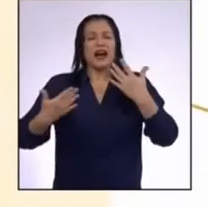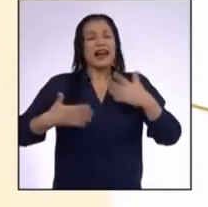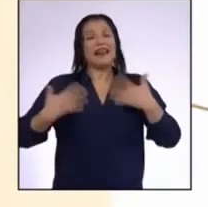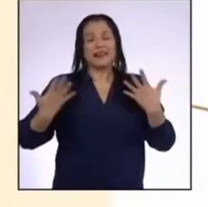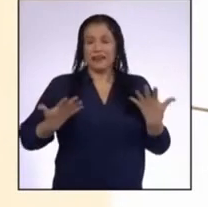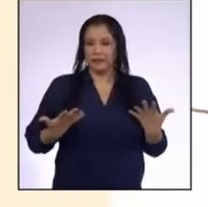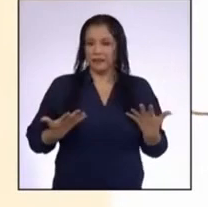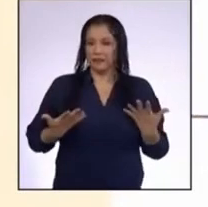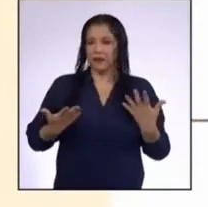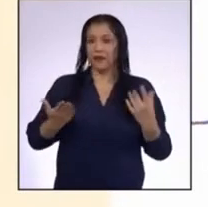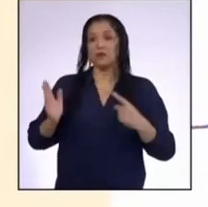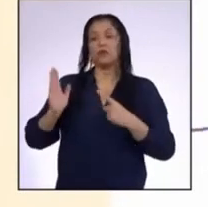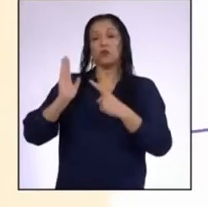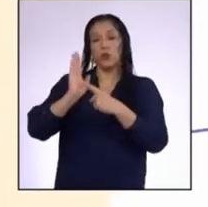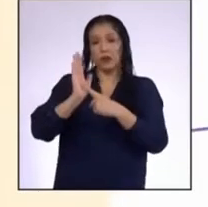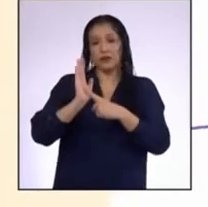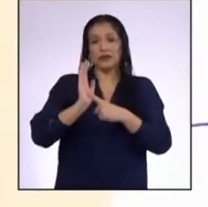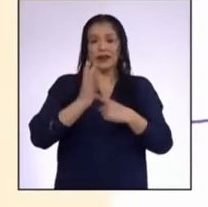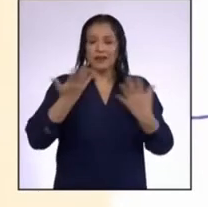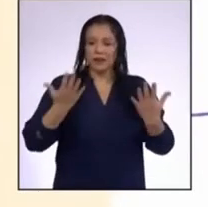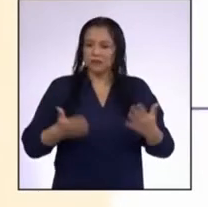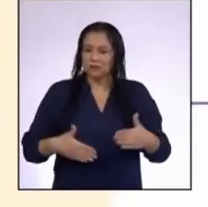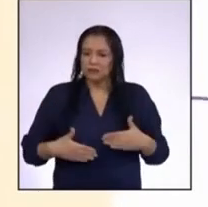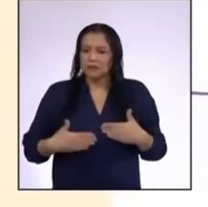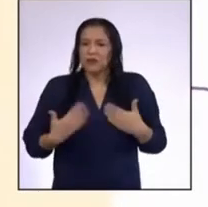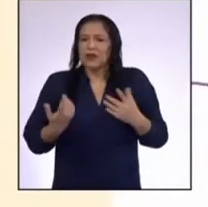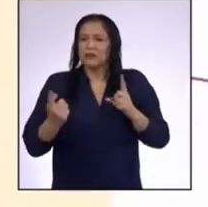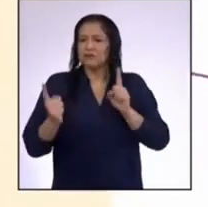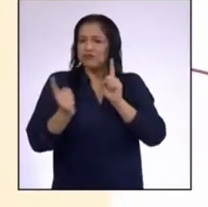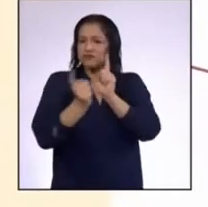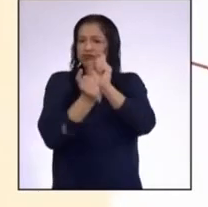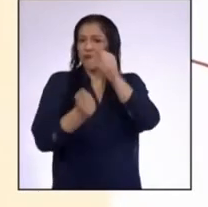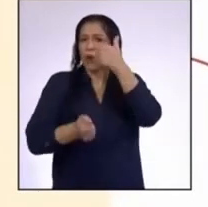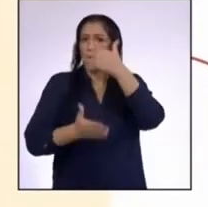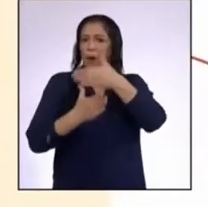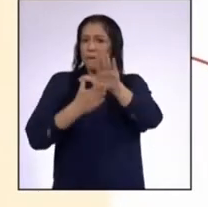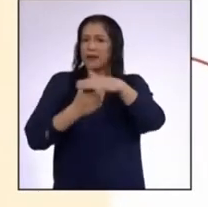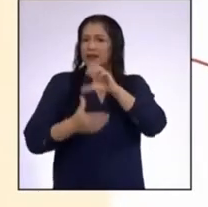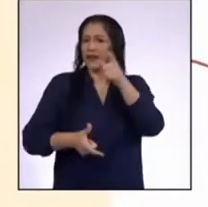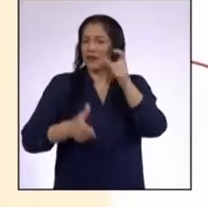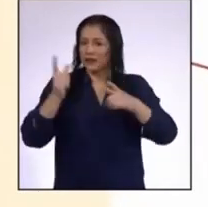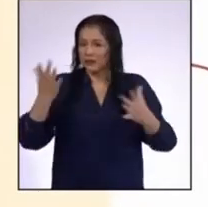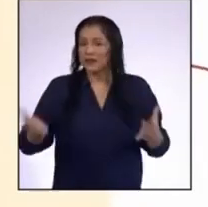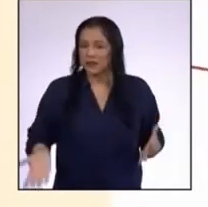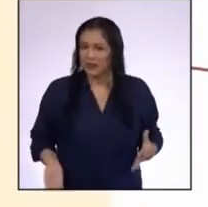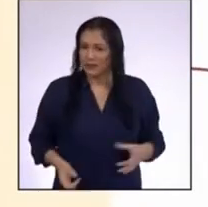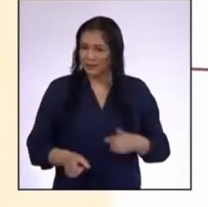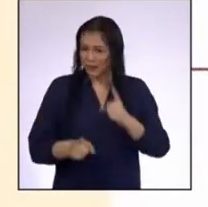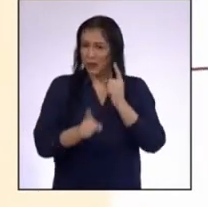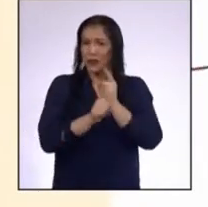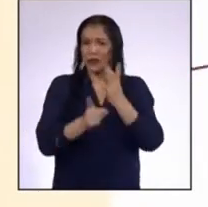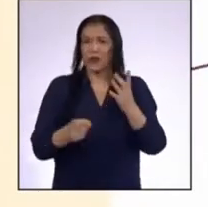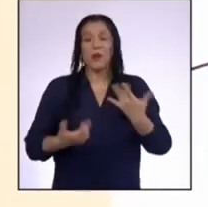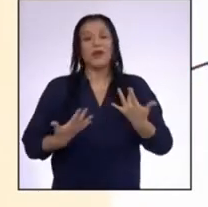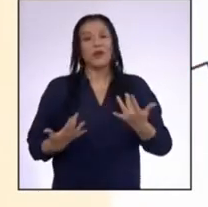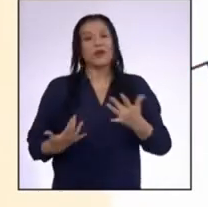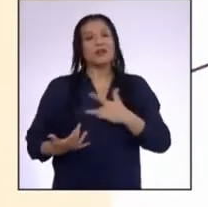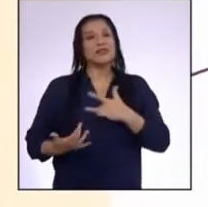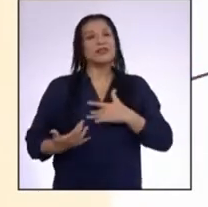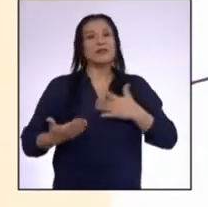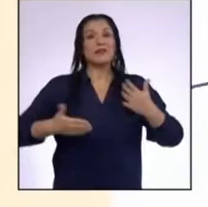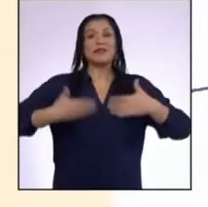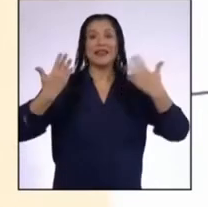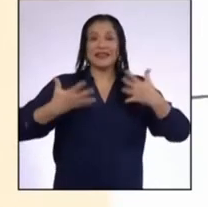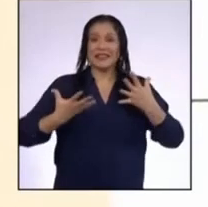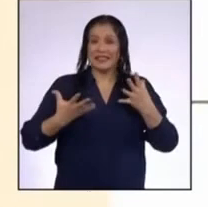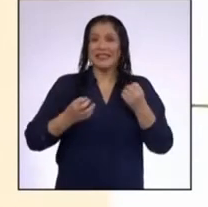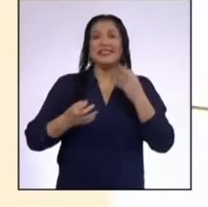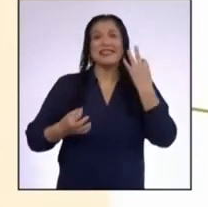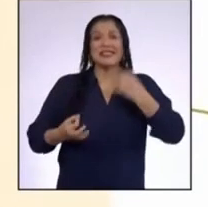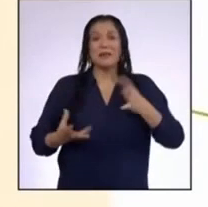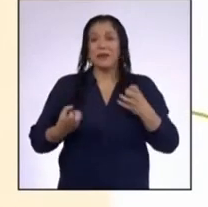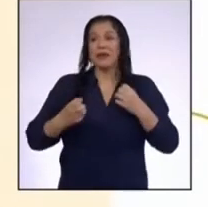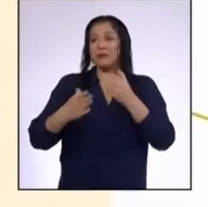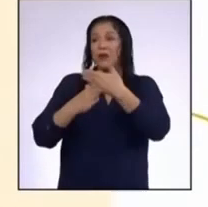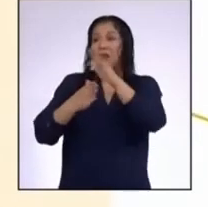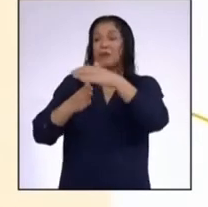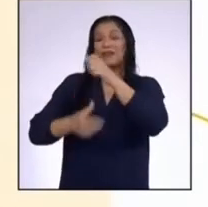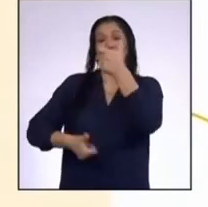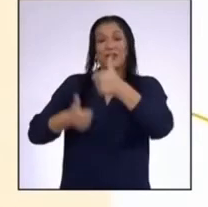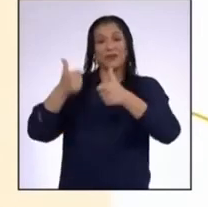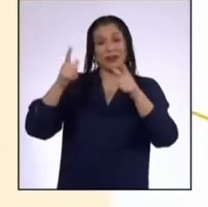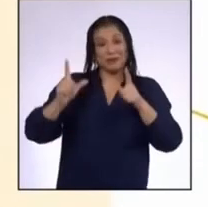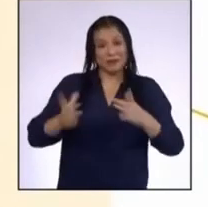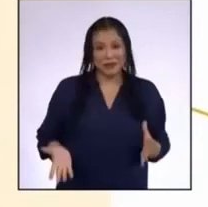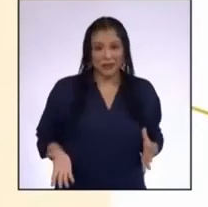Su expresión estimula el encuentro y compartir con otras personas Pues sí, cuando estamos alegres siempre nos gusta compartir